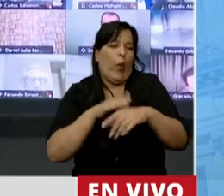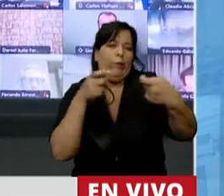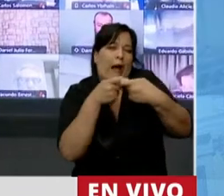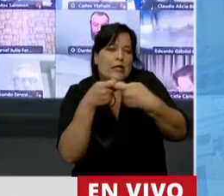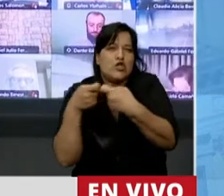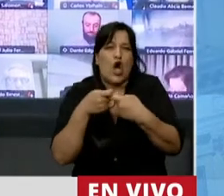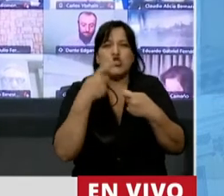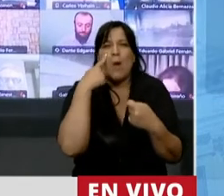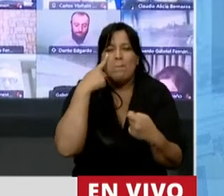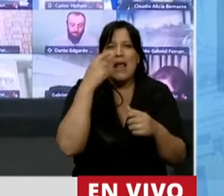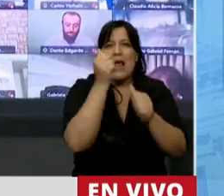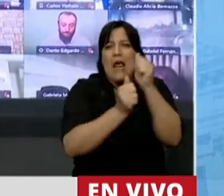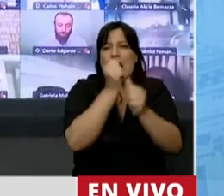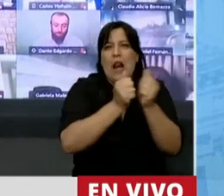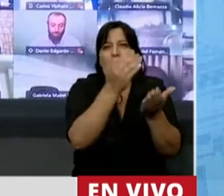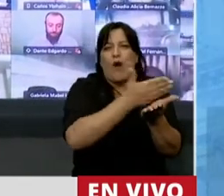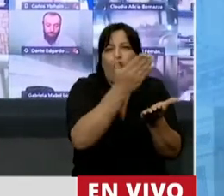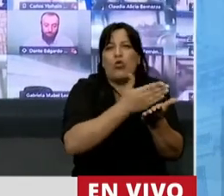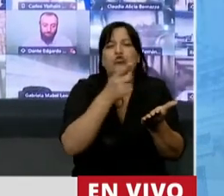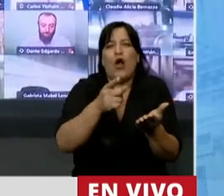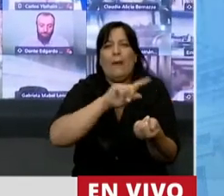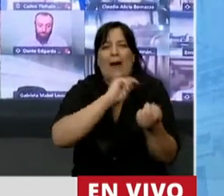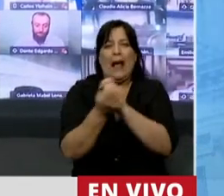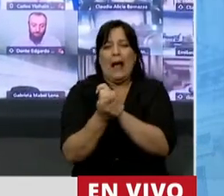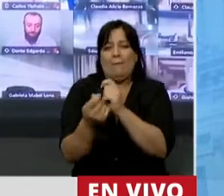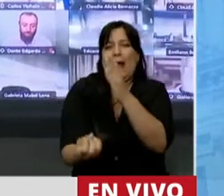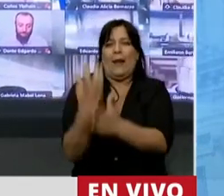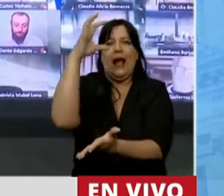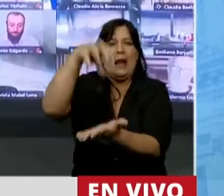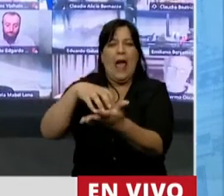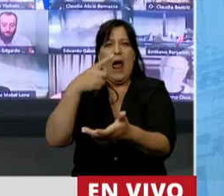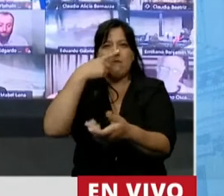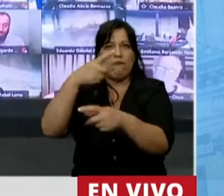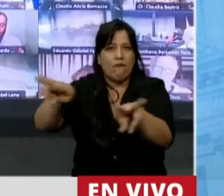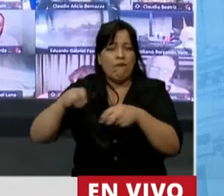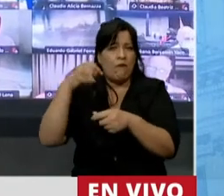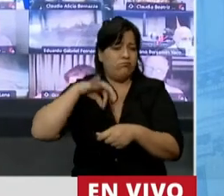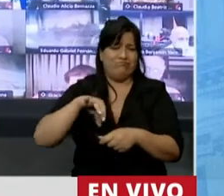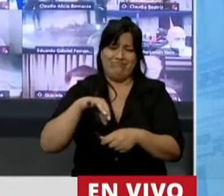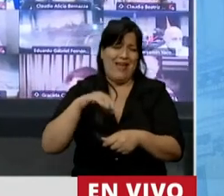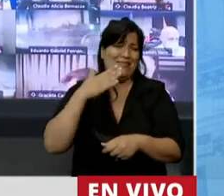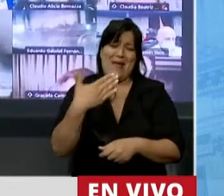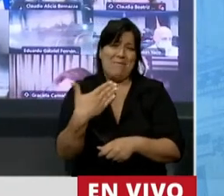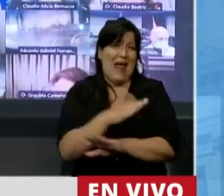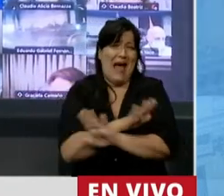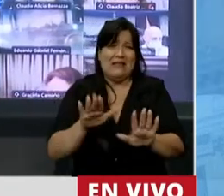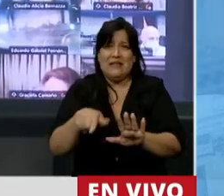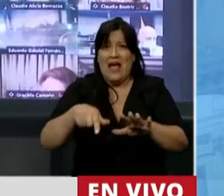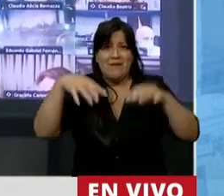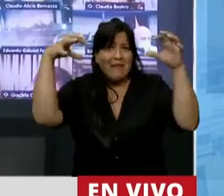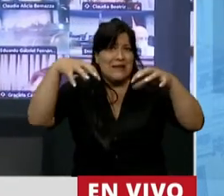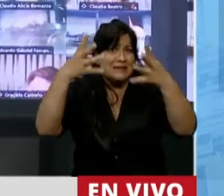miles de productores para cambiar el uso del suelo es un disparate. En un año de sequía, eso es